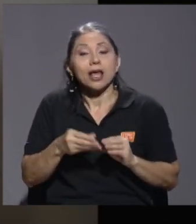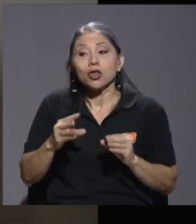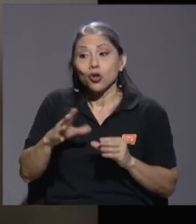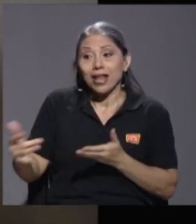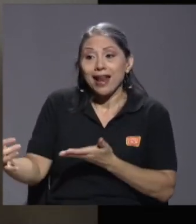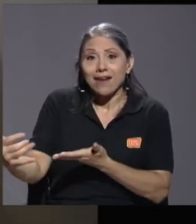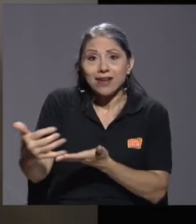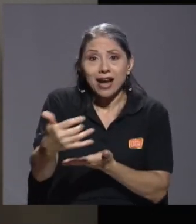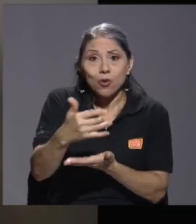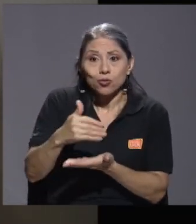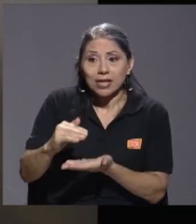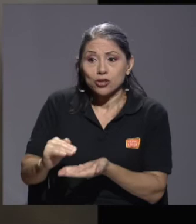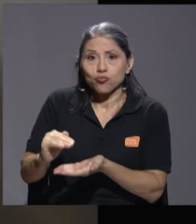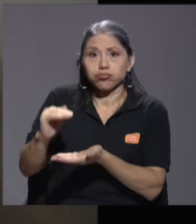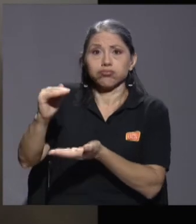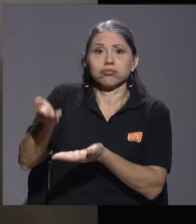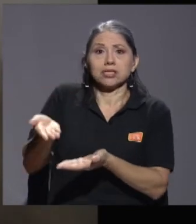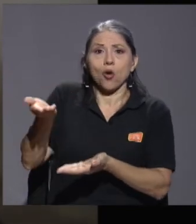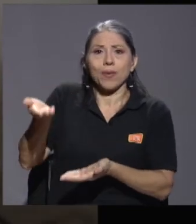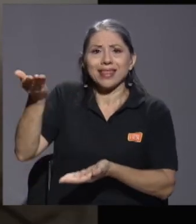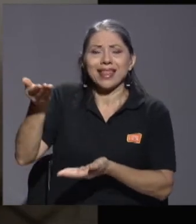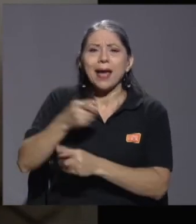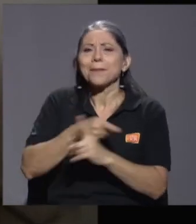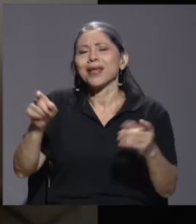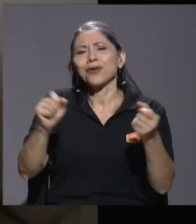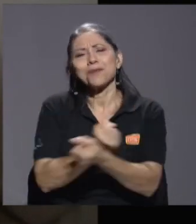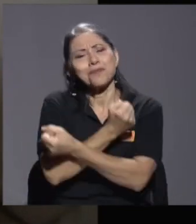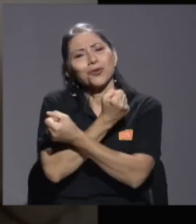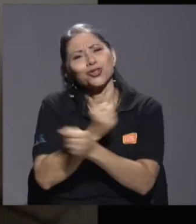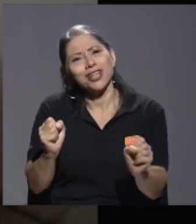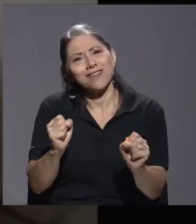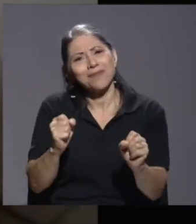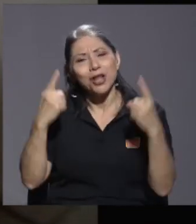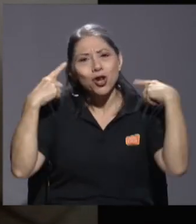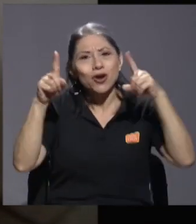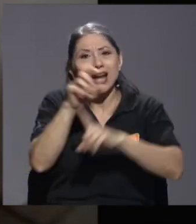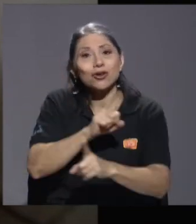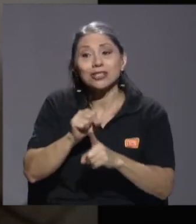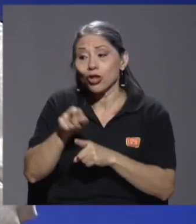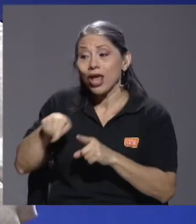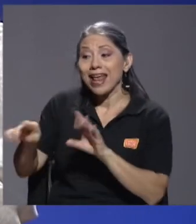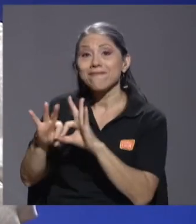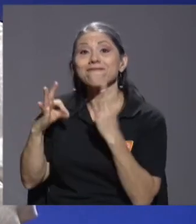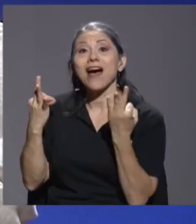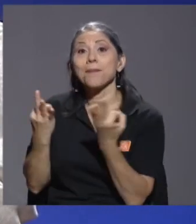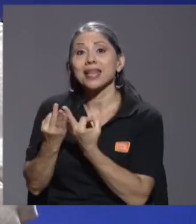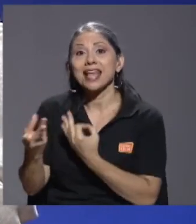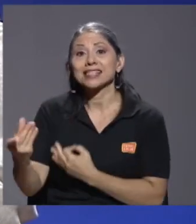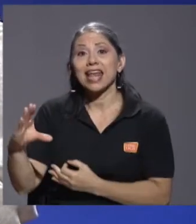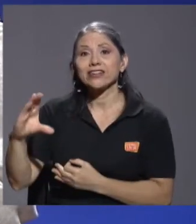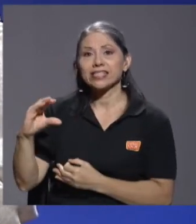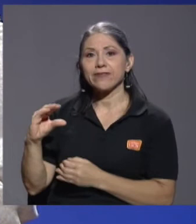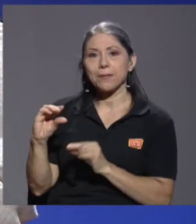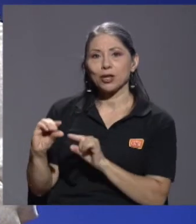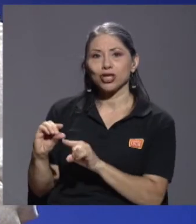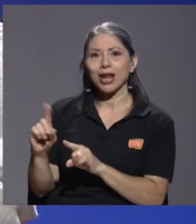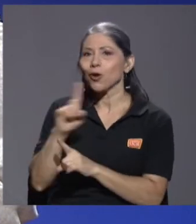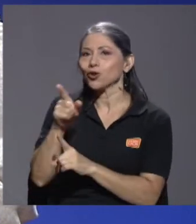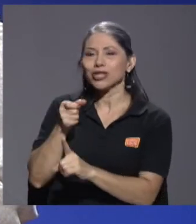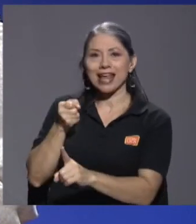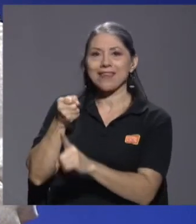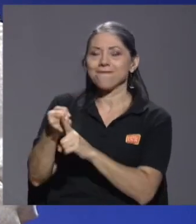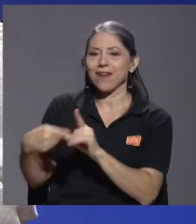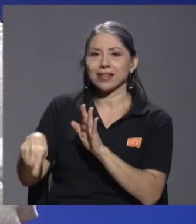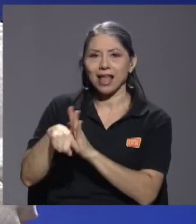más la recaudación, pero es imposible llegar a una situación en donde los desiles de menores ingresos no se ven impactados. Entonces, en este escenario, la